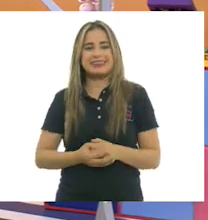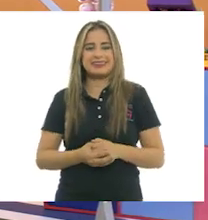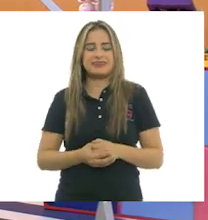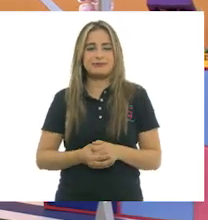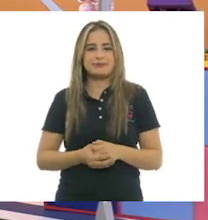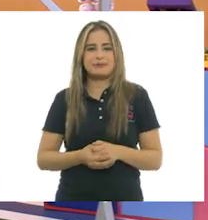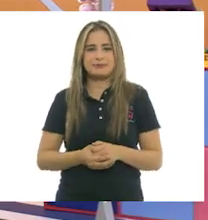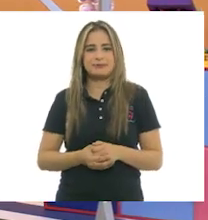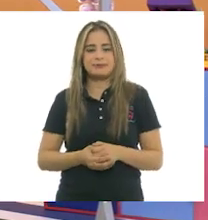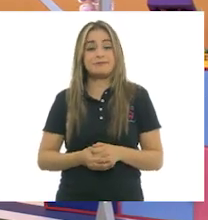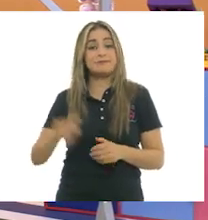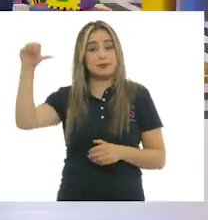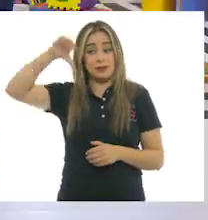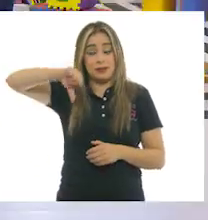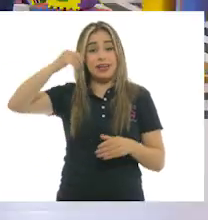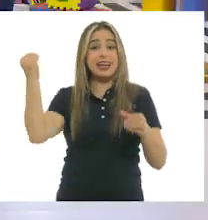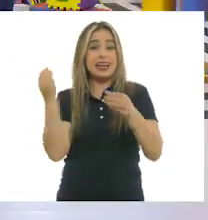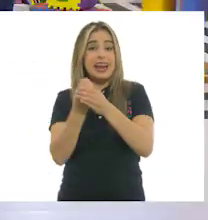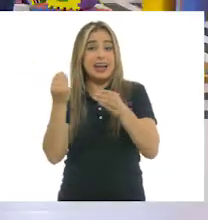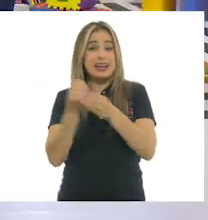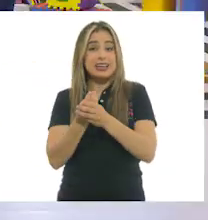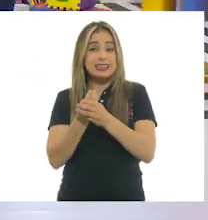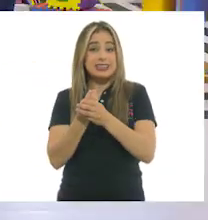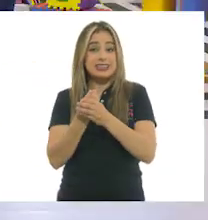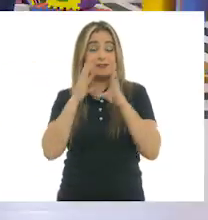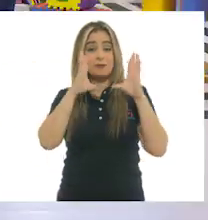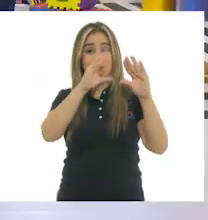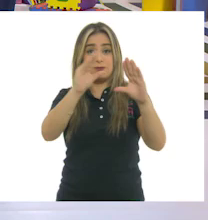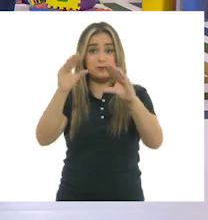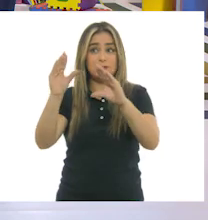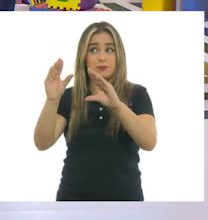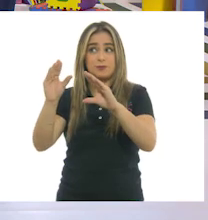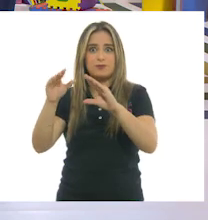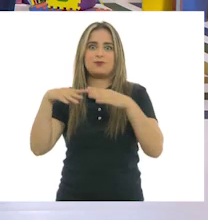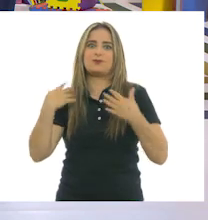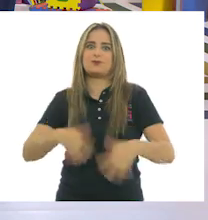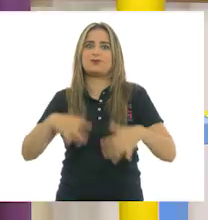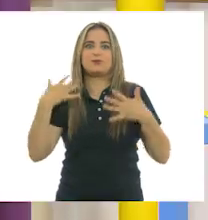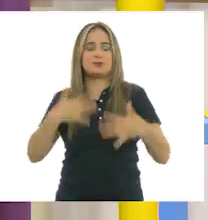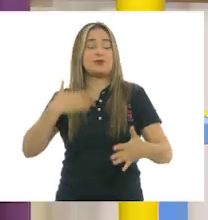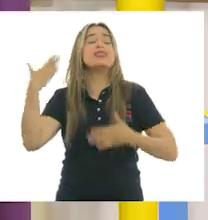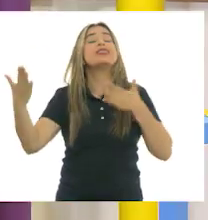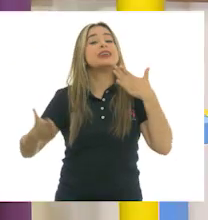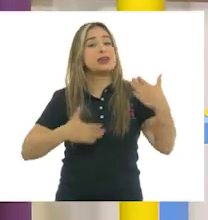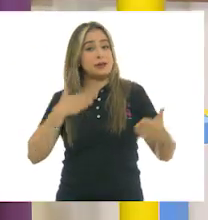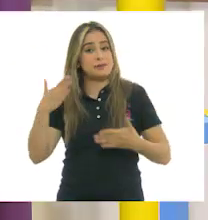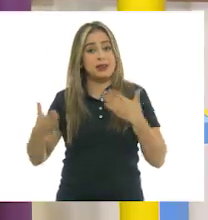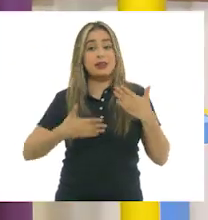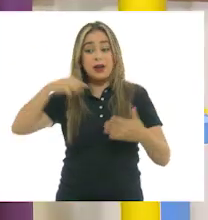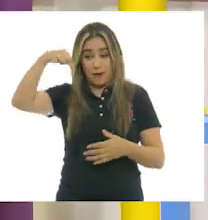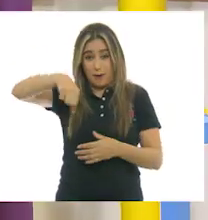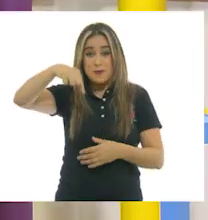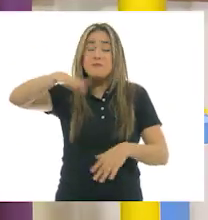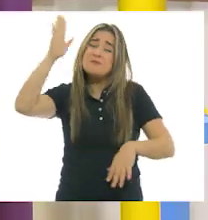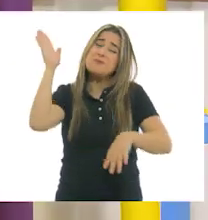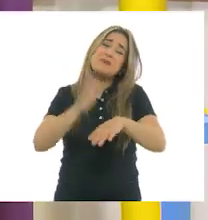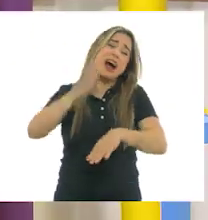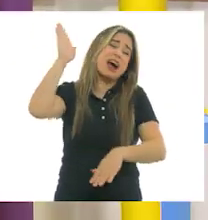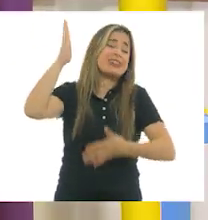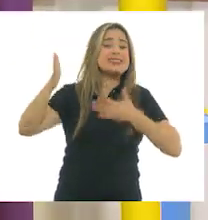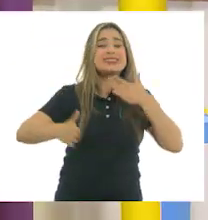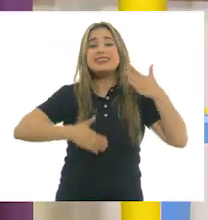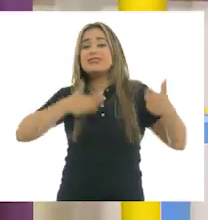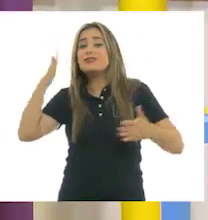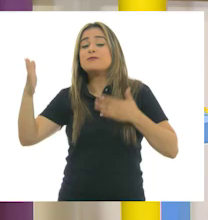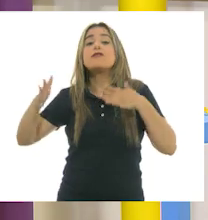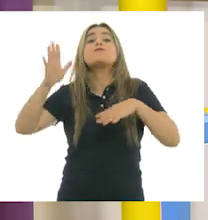Pues hoy tenemos una clase... Pues todas las hemos tenido muy divertidas. Pero esta es más, porque seguimos hablando sobre